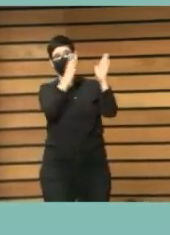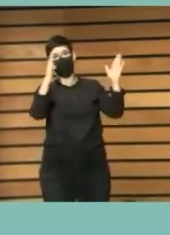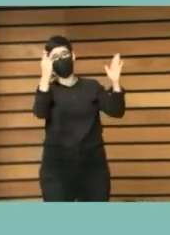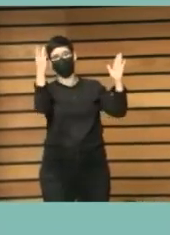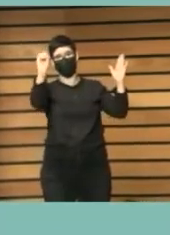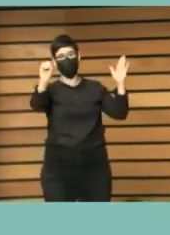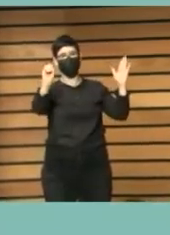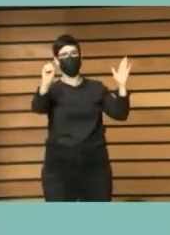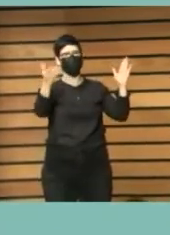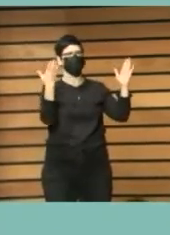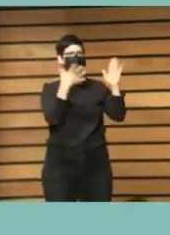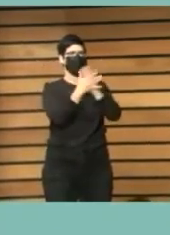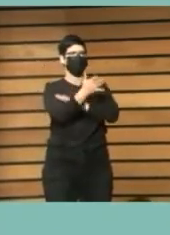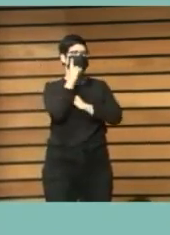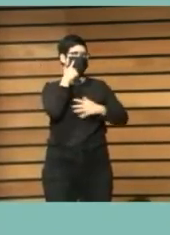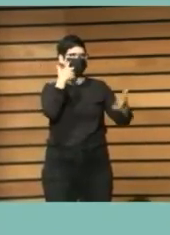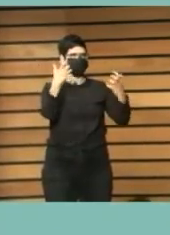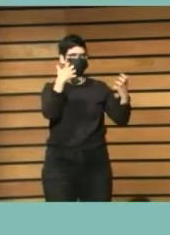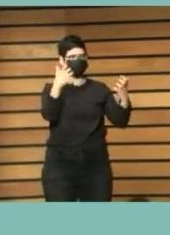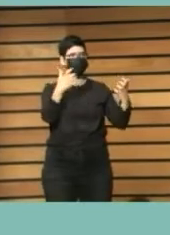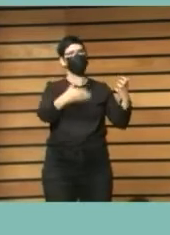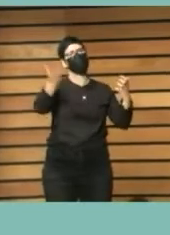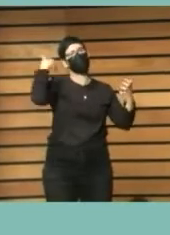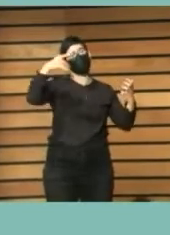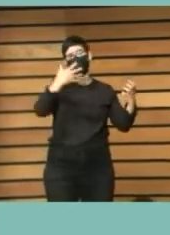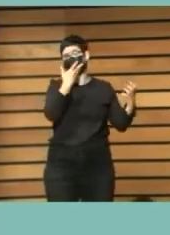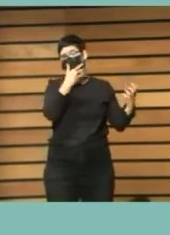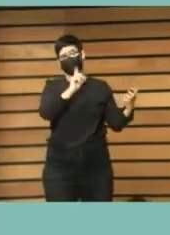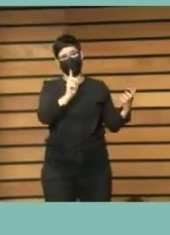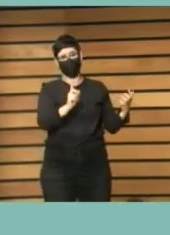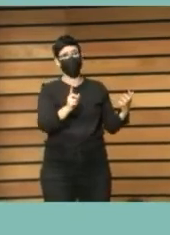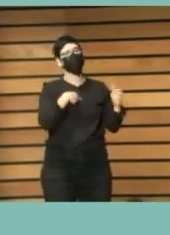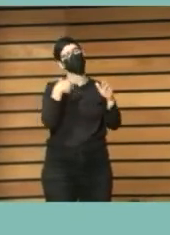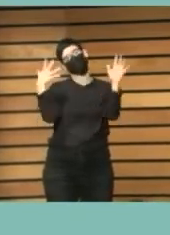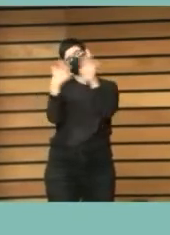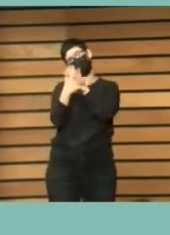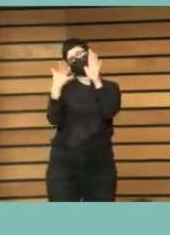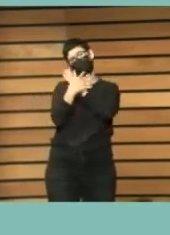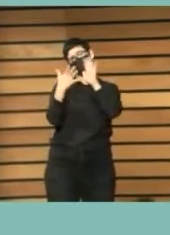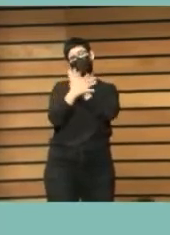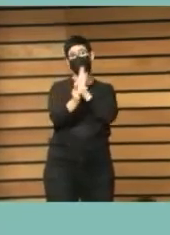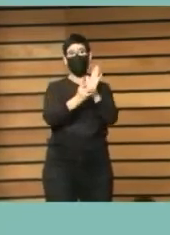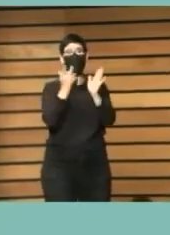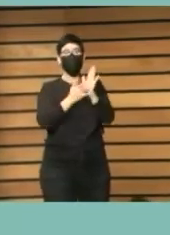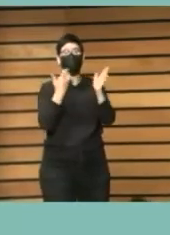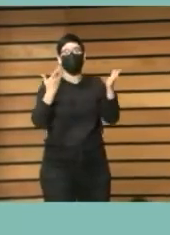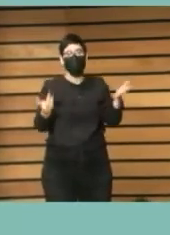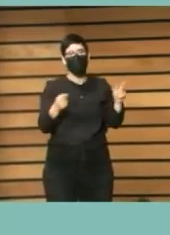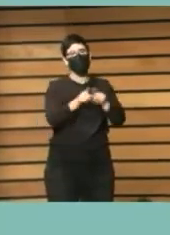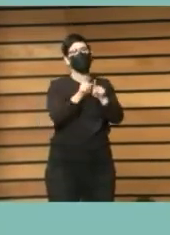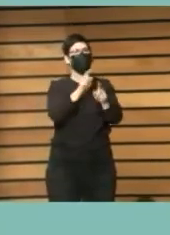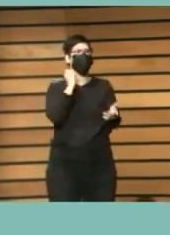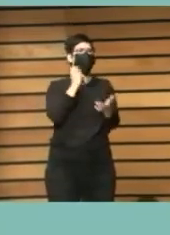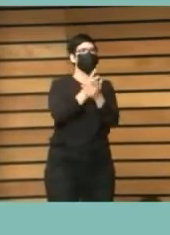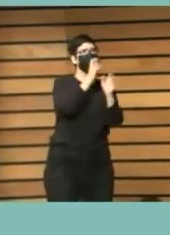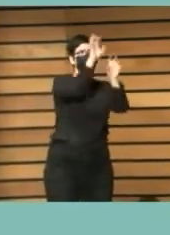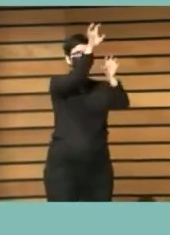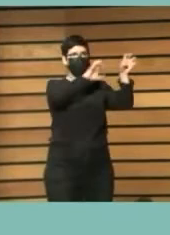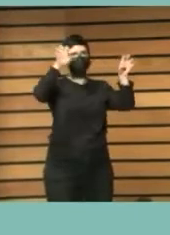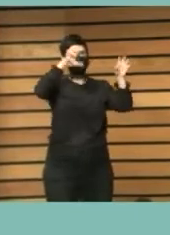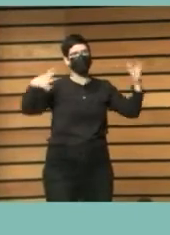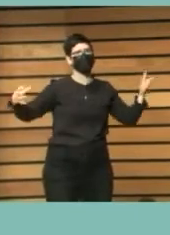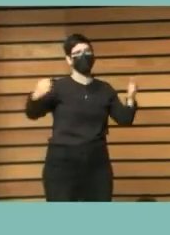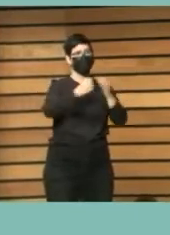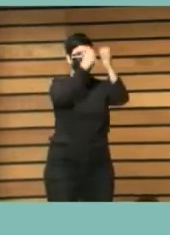como lo es ahora afortunadamente y explicarle qué era explicarle los retos que ponía a todos los países como os comentaba antes la horizontalidad